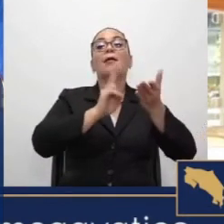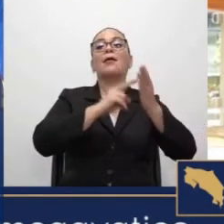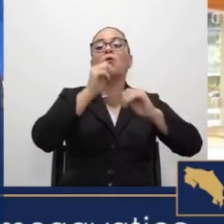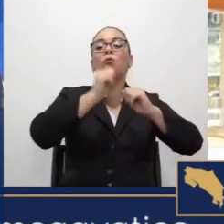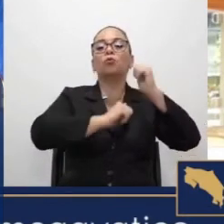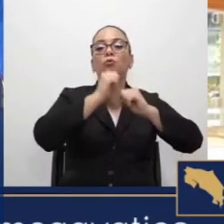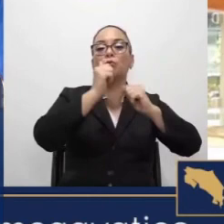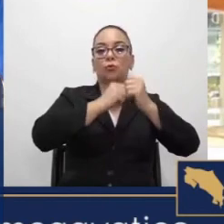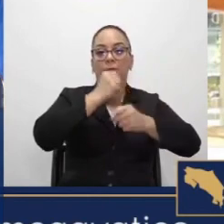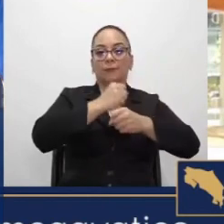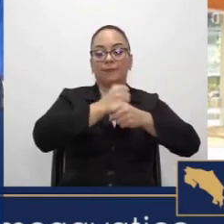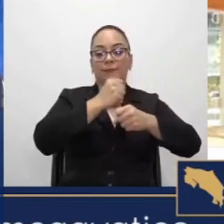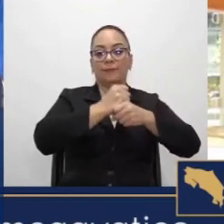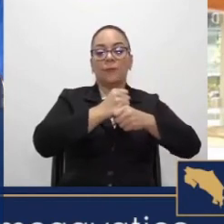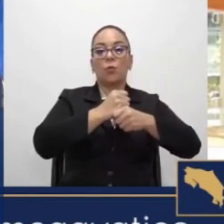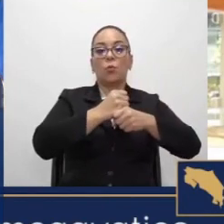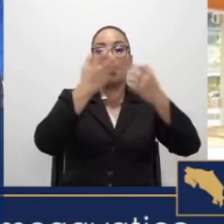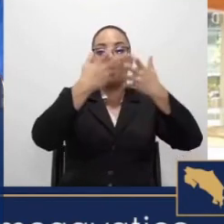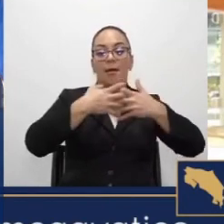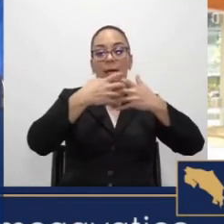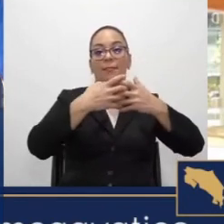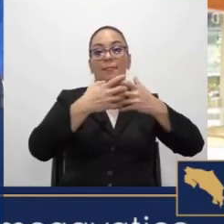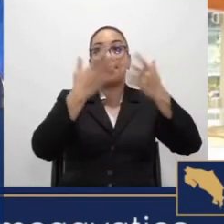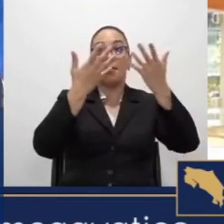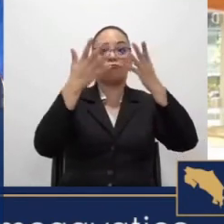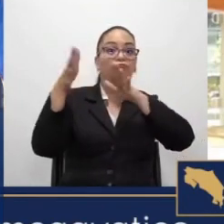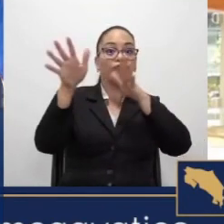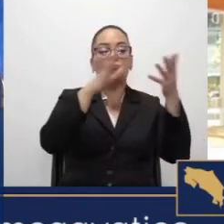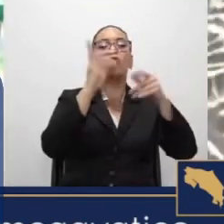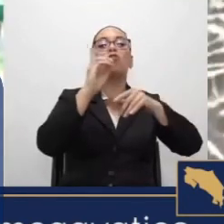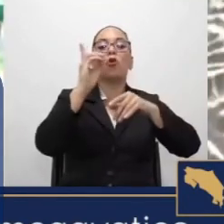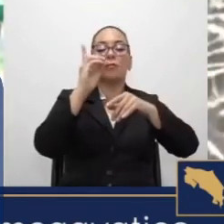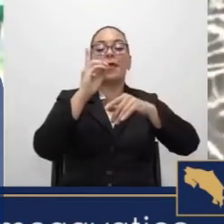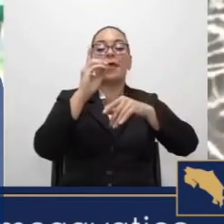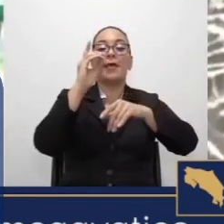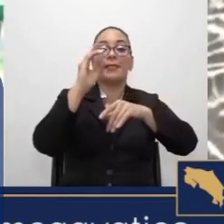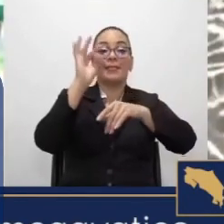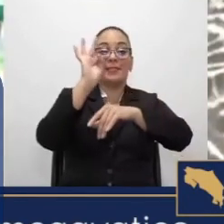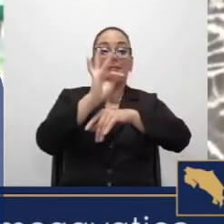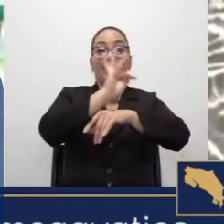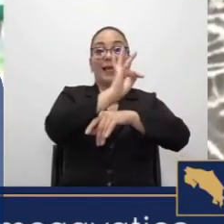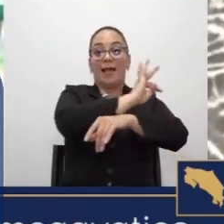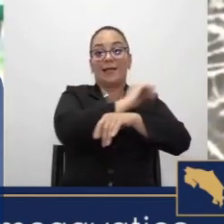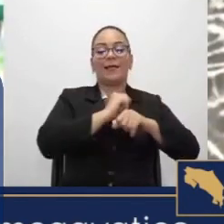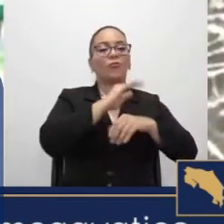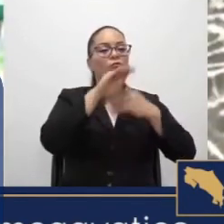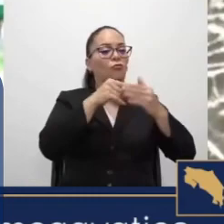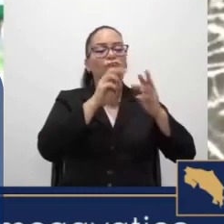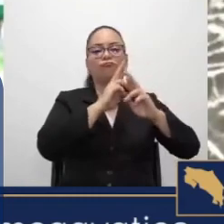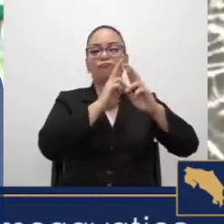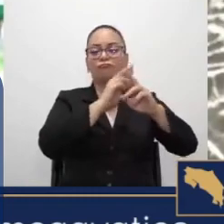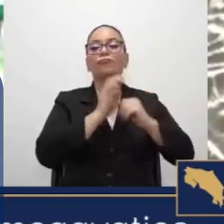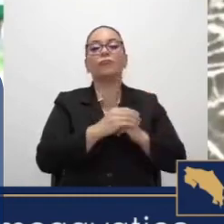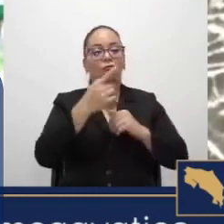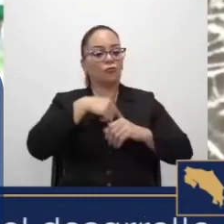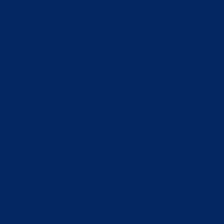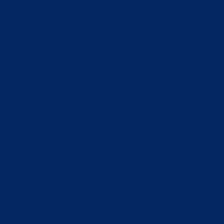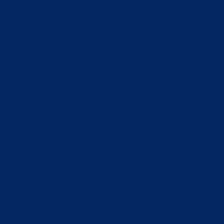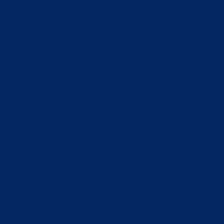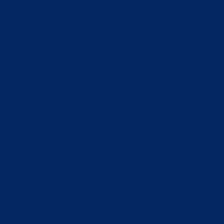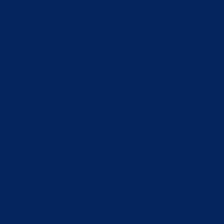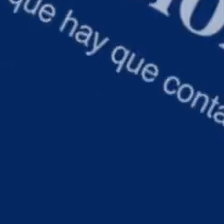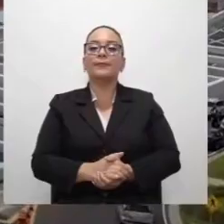operación de una planta eólica de 40 megavatios en Tilarán y todo eso es el resultado de la gestión que hemos estado haciendo en equipo.